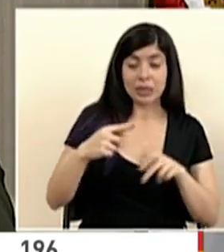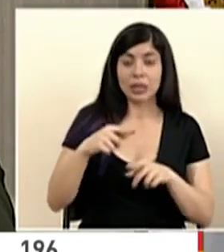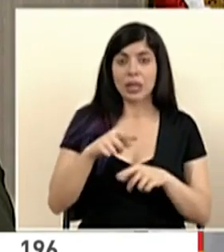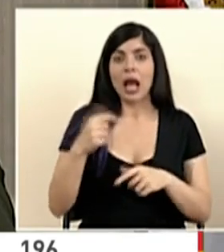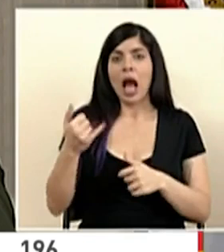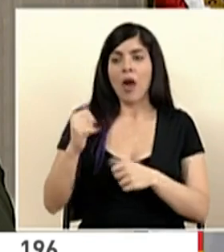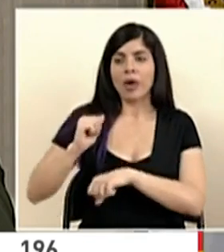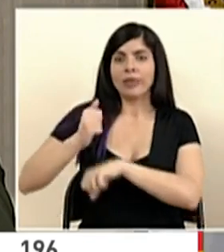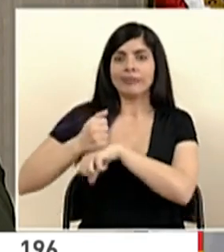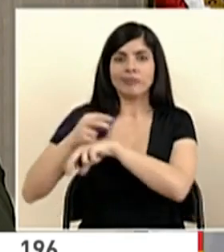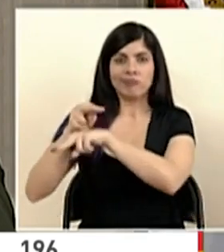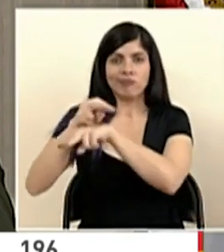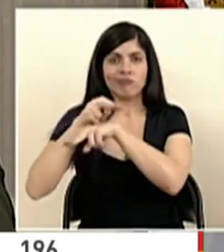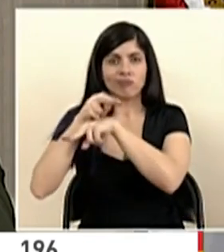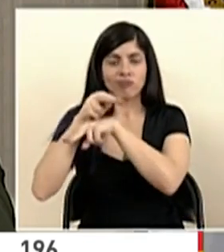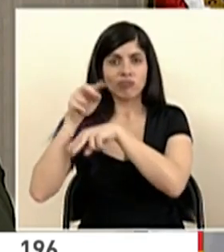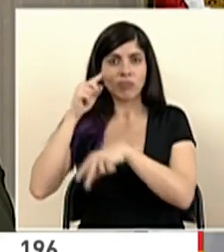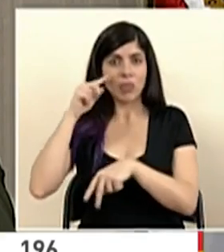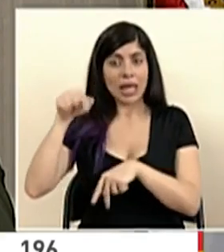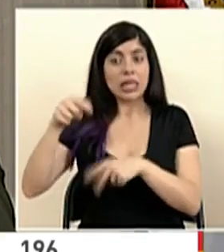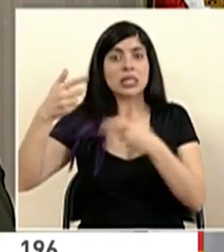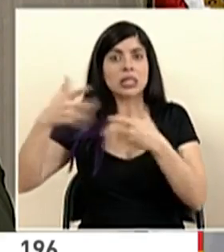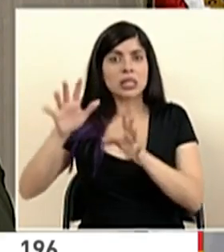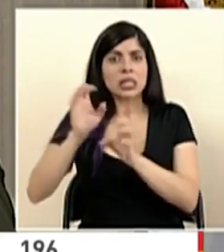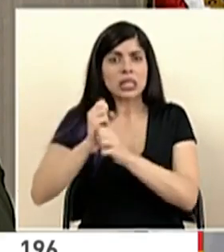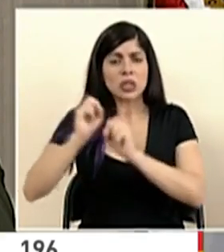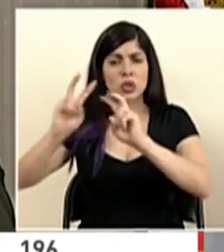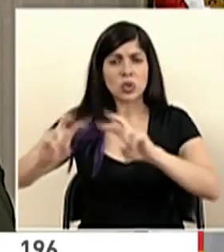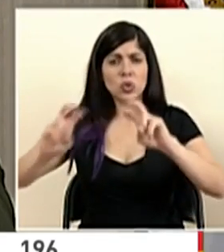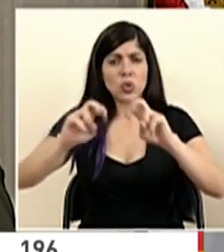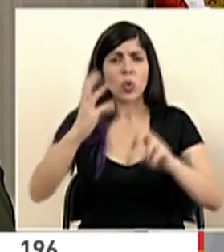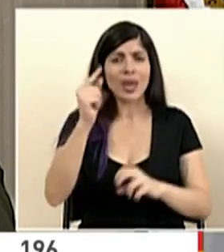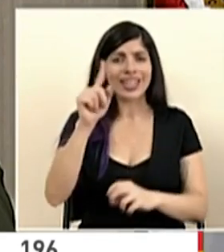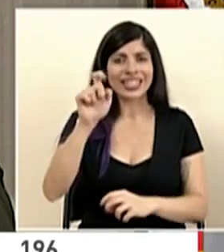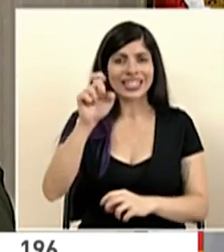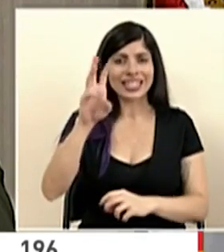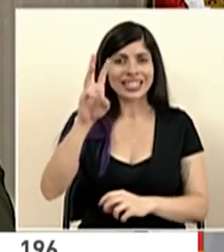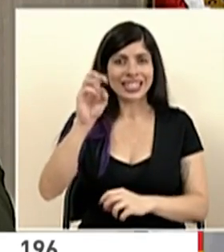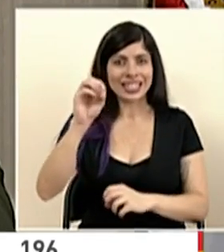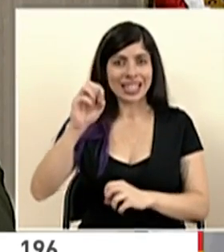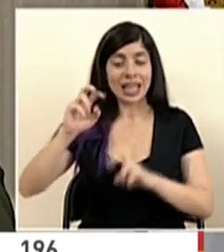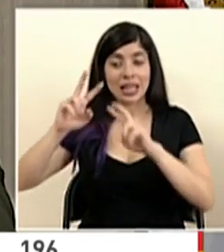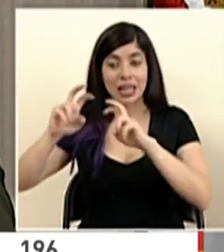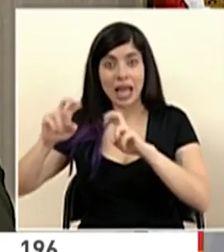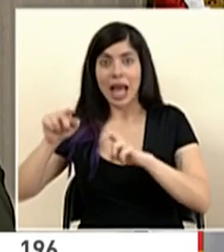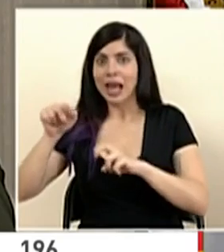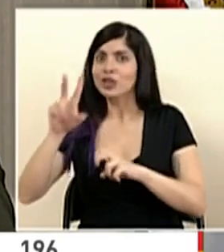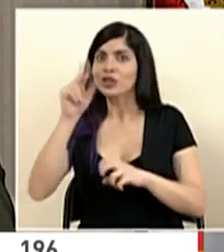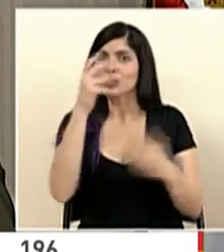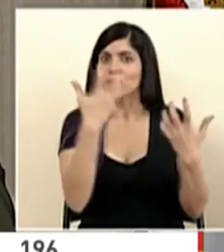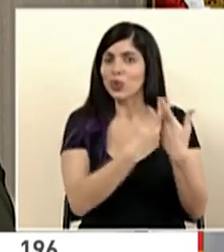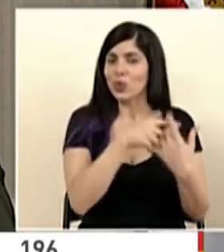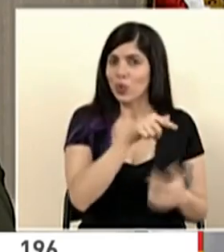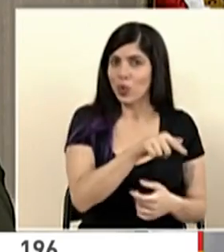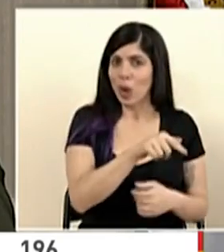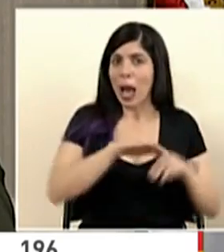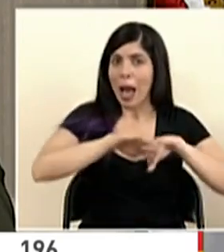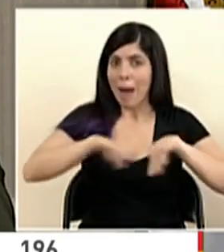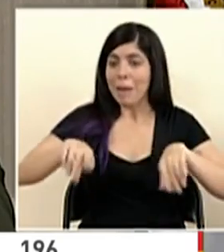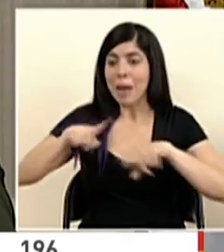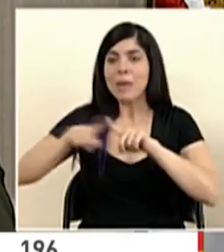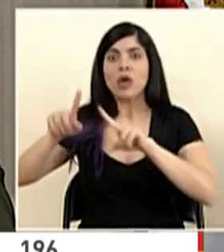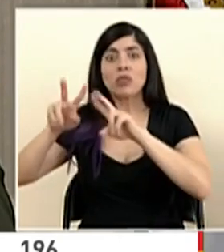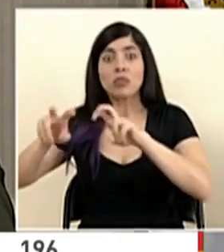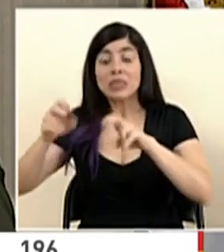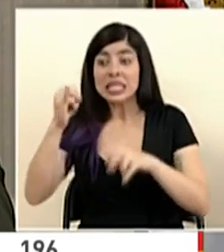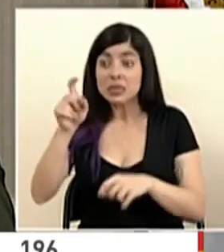la vigilancia sentinela, que hasta el día de hoy ya se han hecho aproximadamente 160 muestras que no corresponden con definición de caso, pero sí han tenido